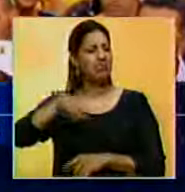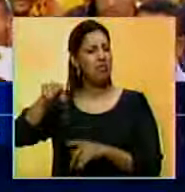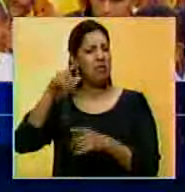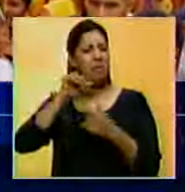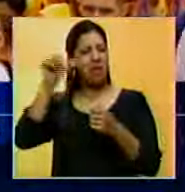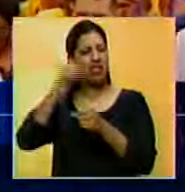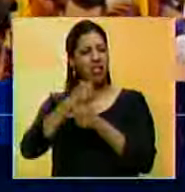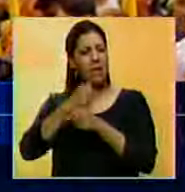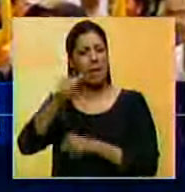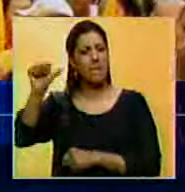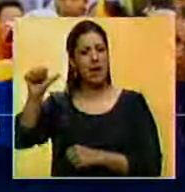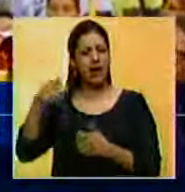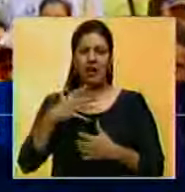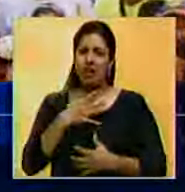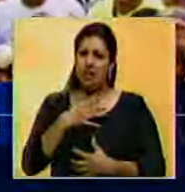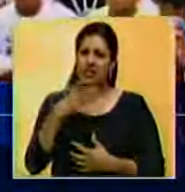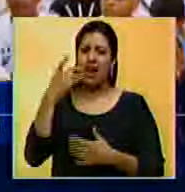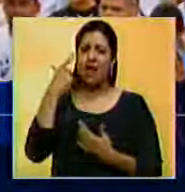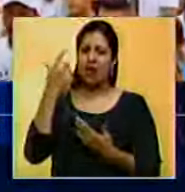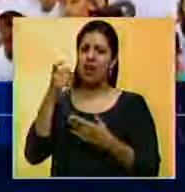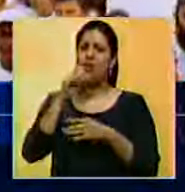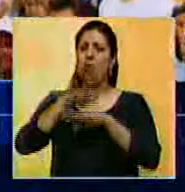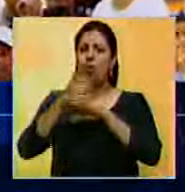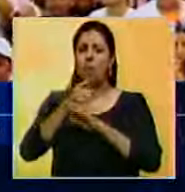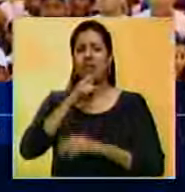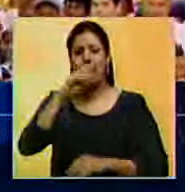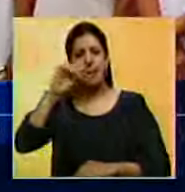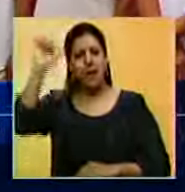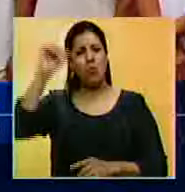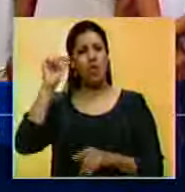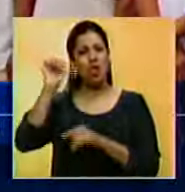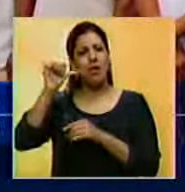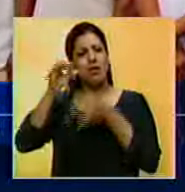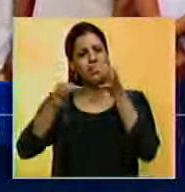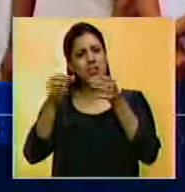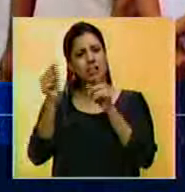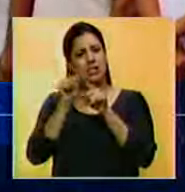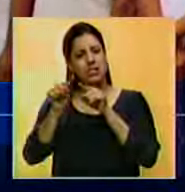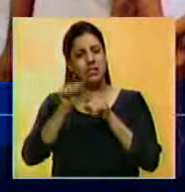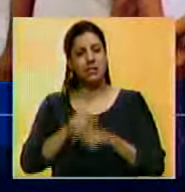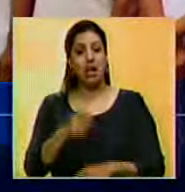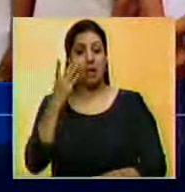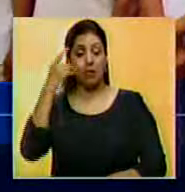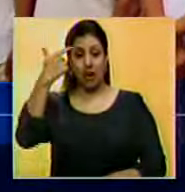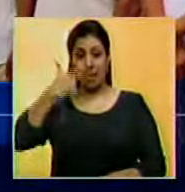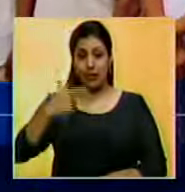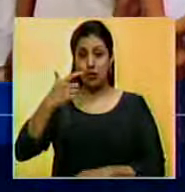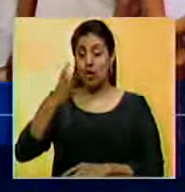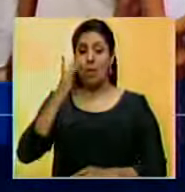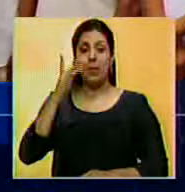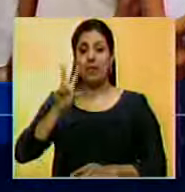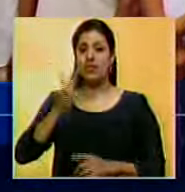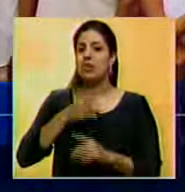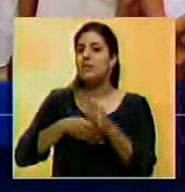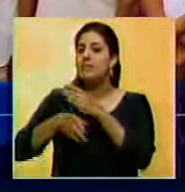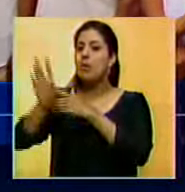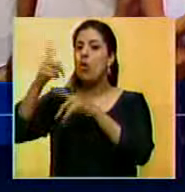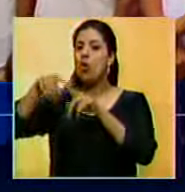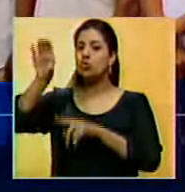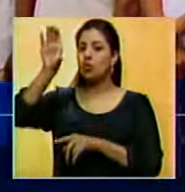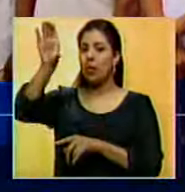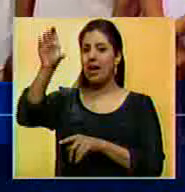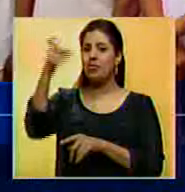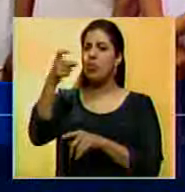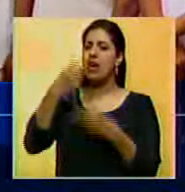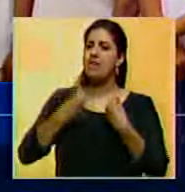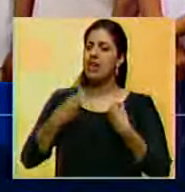desempeño que según el parlamentario ha tenido el primer mandatario nacional. Cada vez que un venezolano va a cualquier país a buscar vida porque